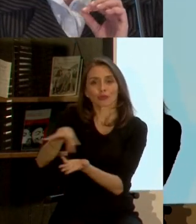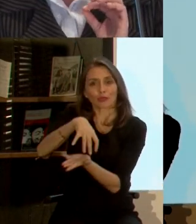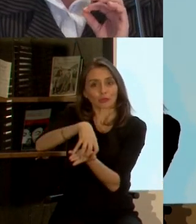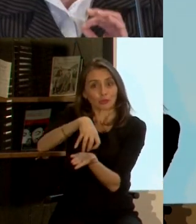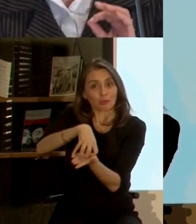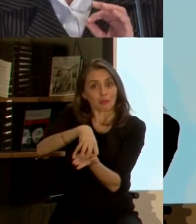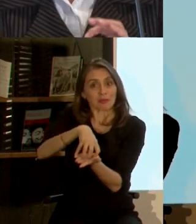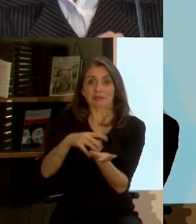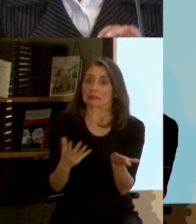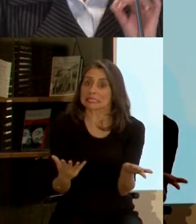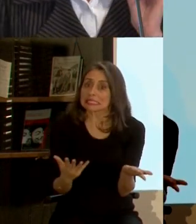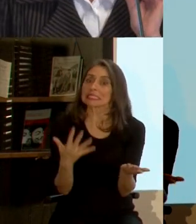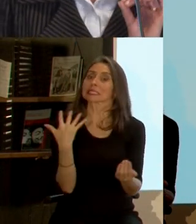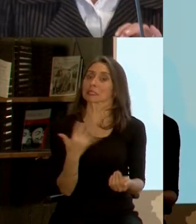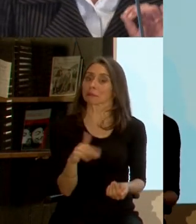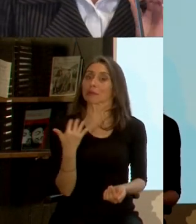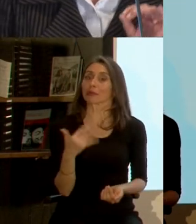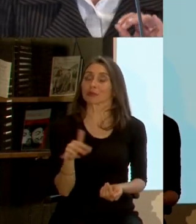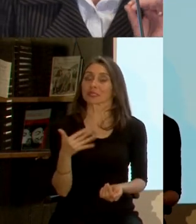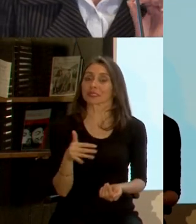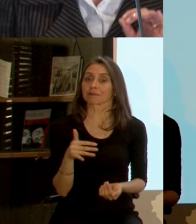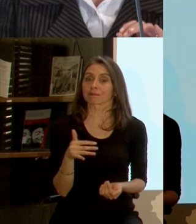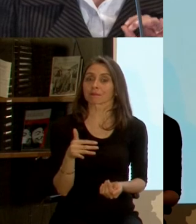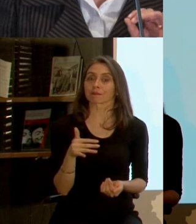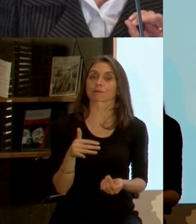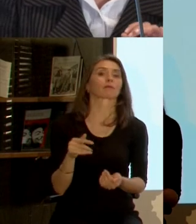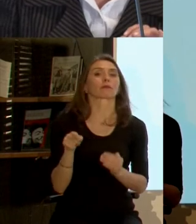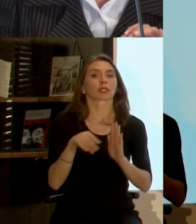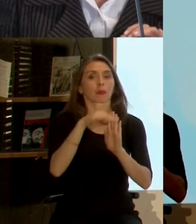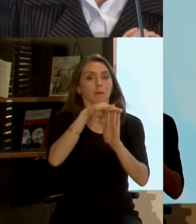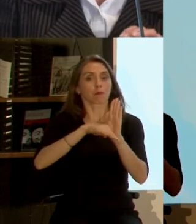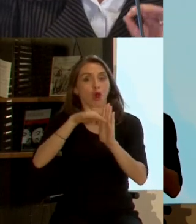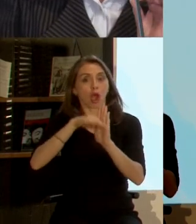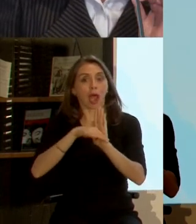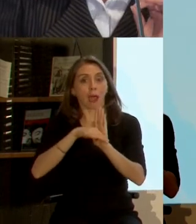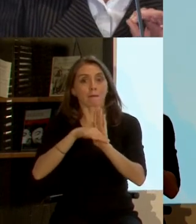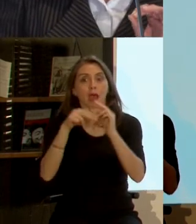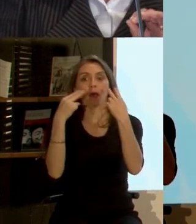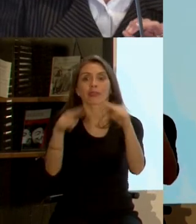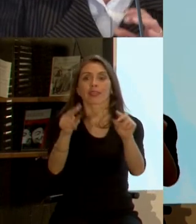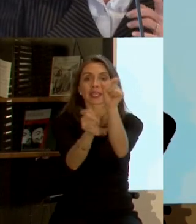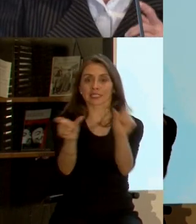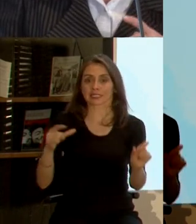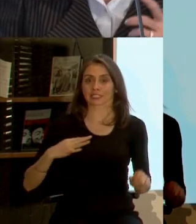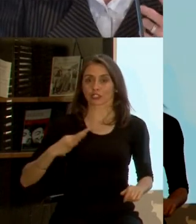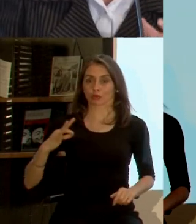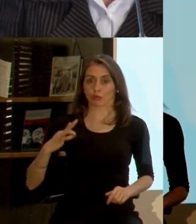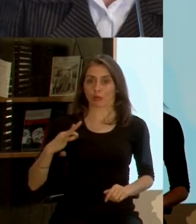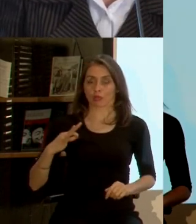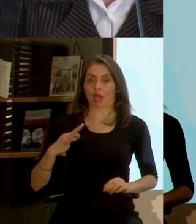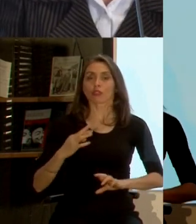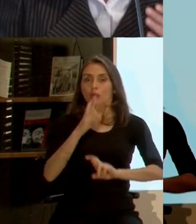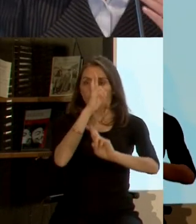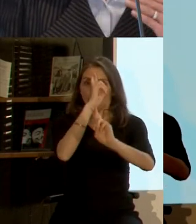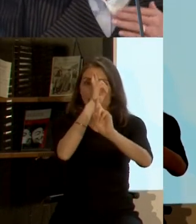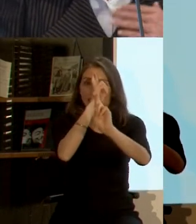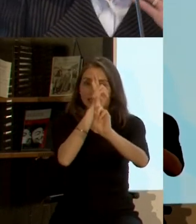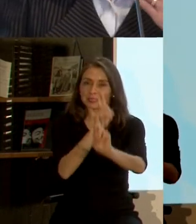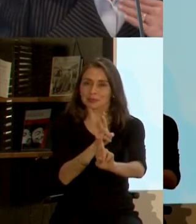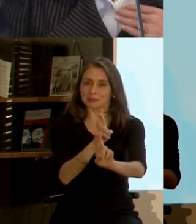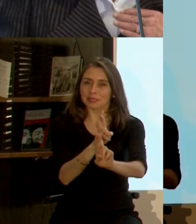la base que ha sido muy importante de estos programas ciudadanos es que están basados en el respeto